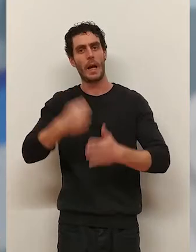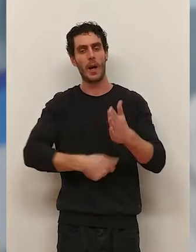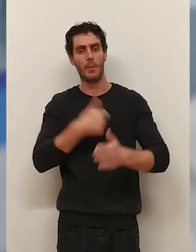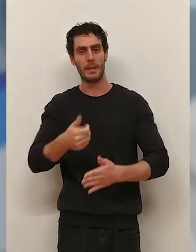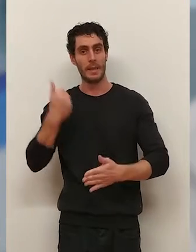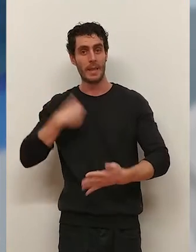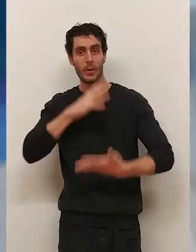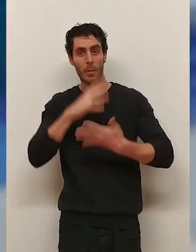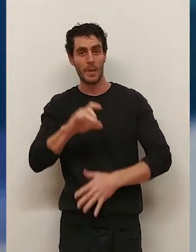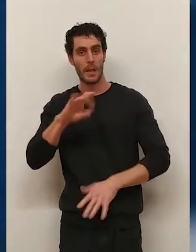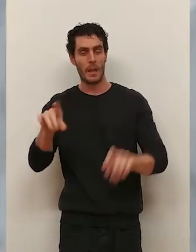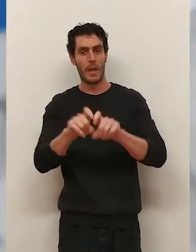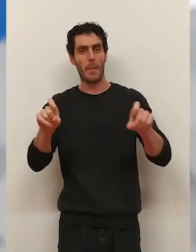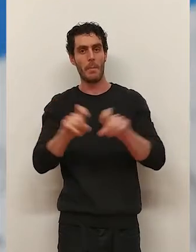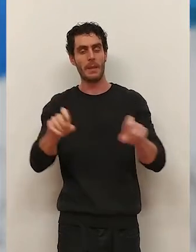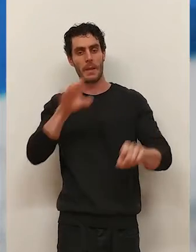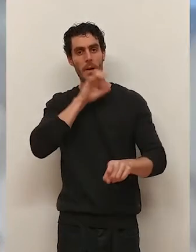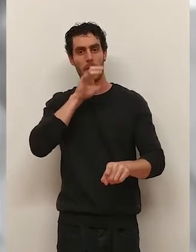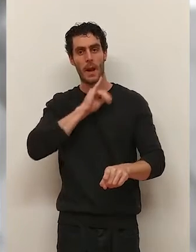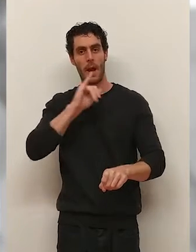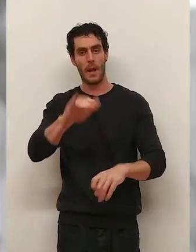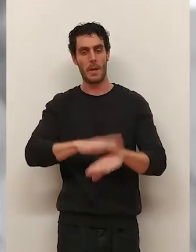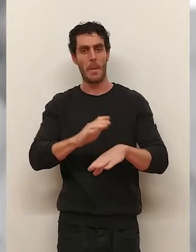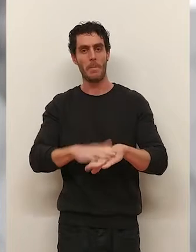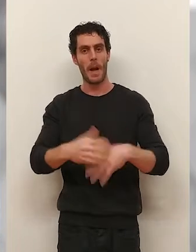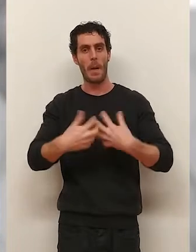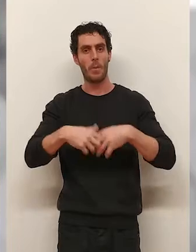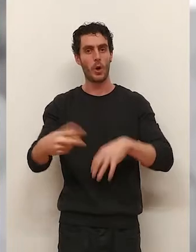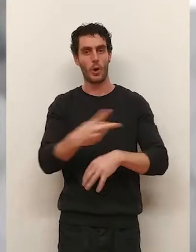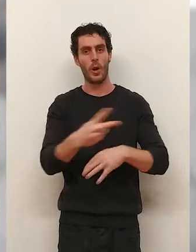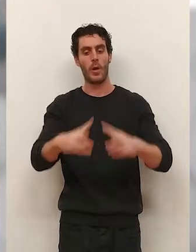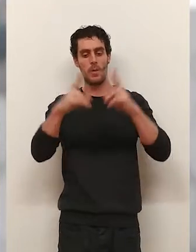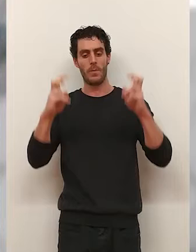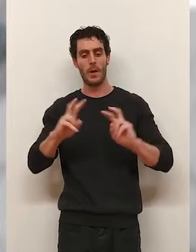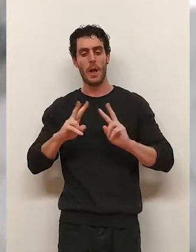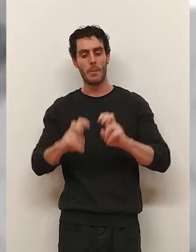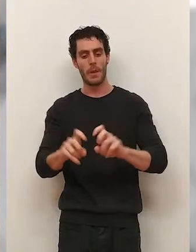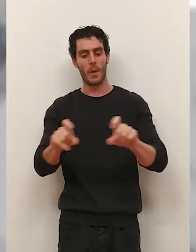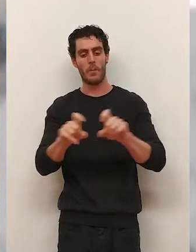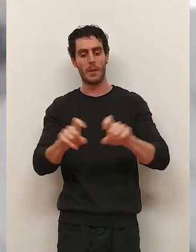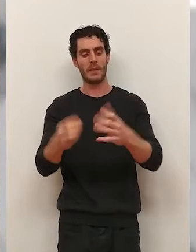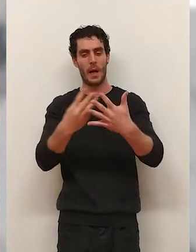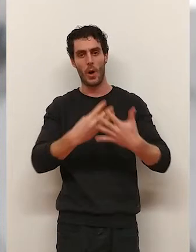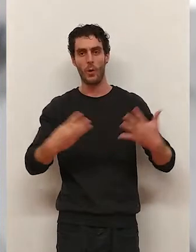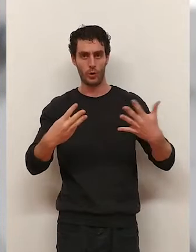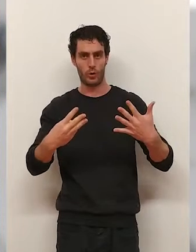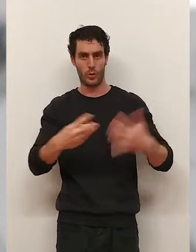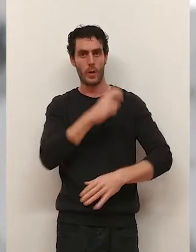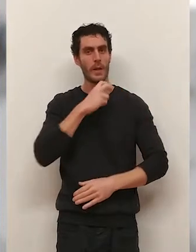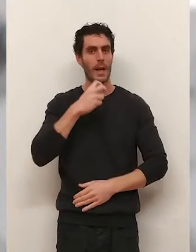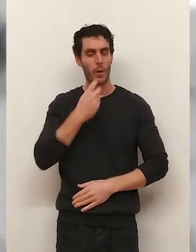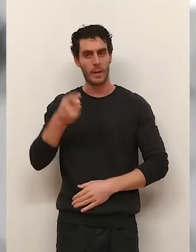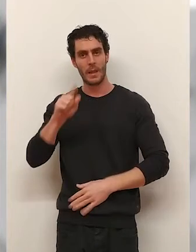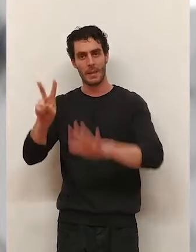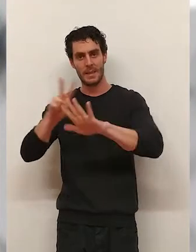Ya hay 15 empresas que han manifestado su interés para instalarse en ambos polígonos. En principio son 8 empresas al polígono de Calahorra